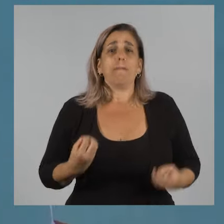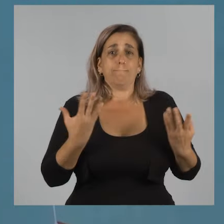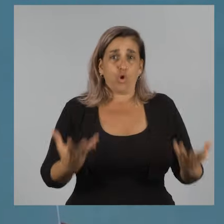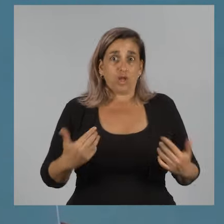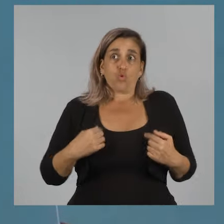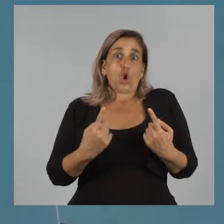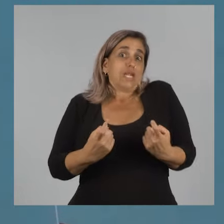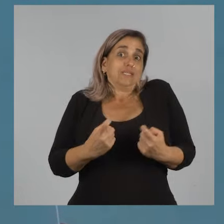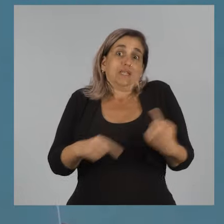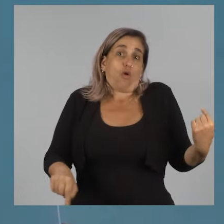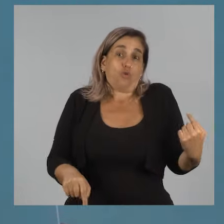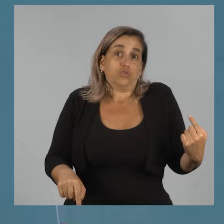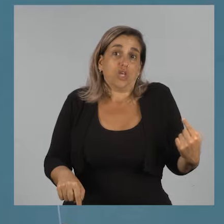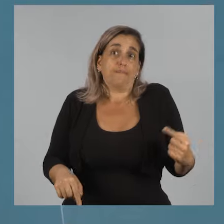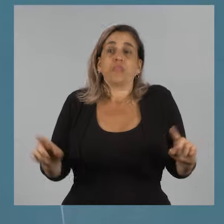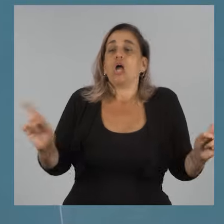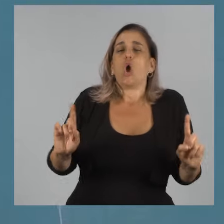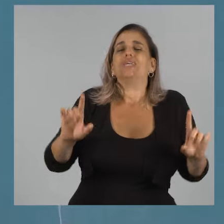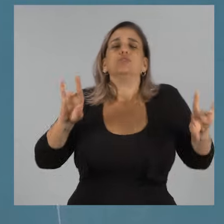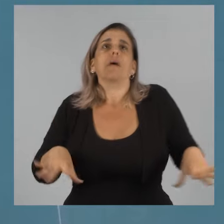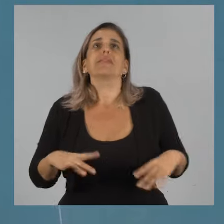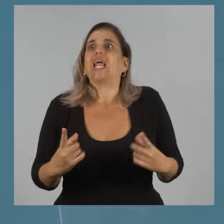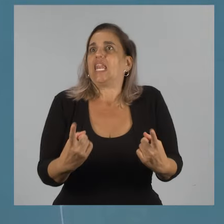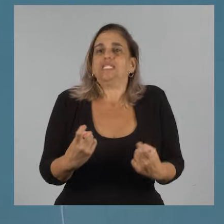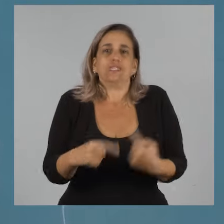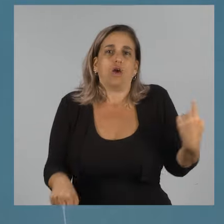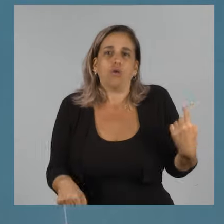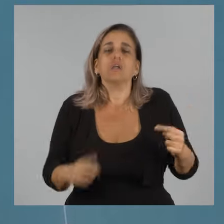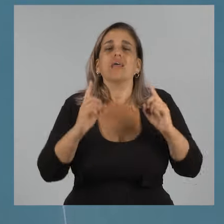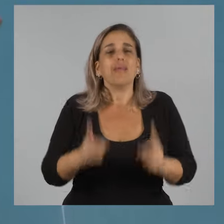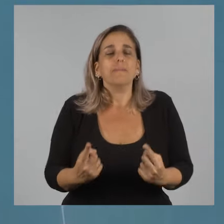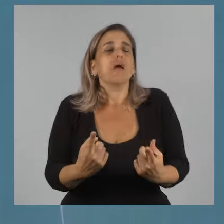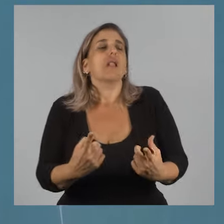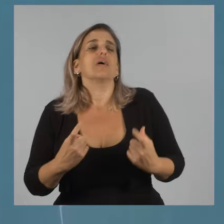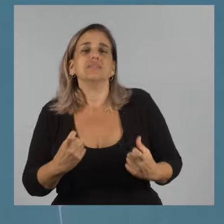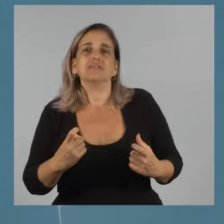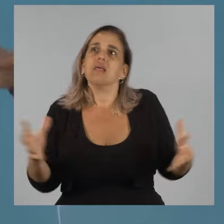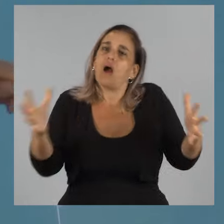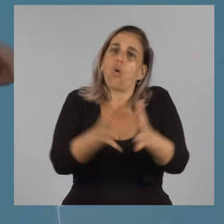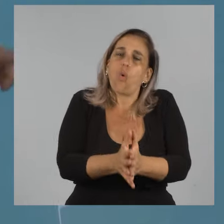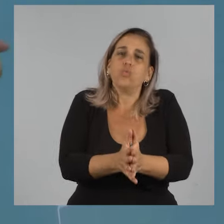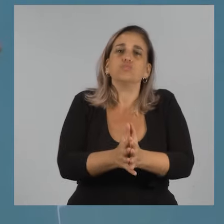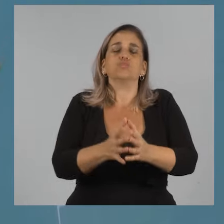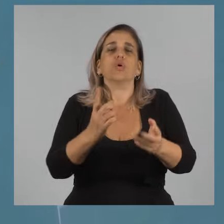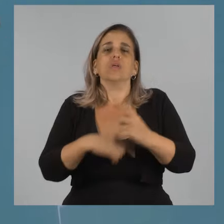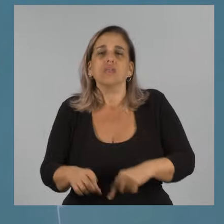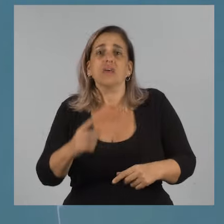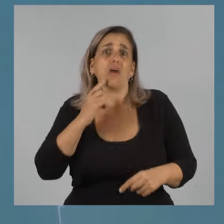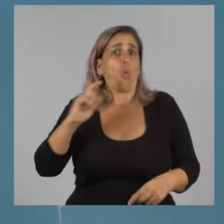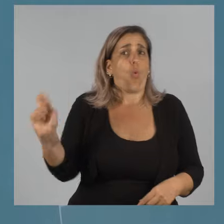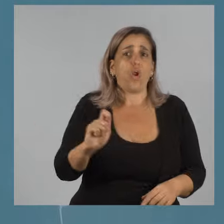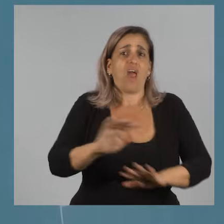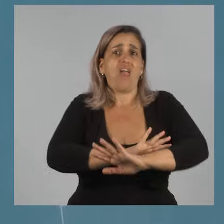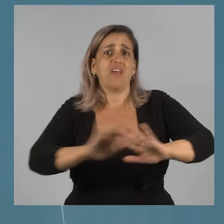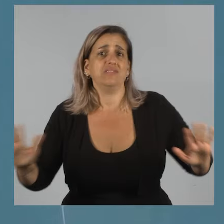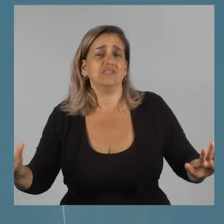Porque si uno tiene una necesidad, no es sólo que tenga una necesidad. La necesidad va de la mano, va acollarada de la